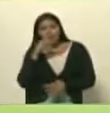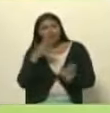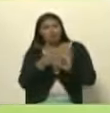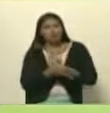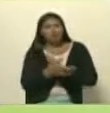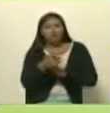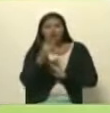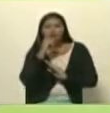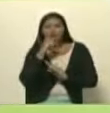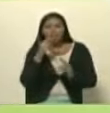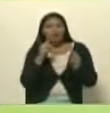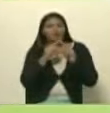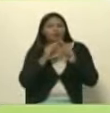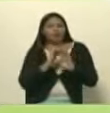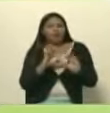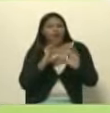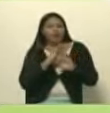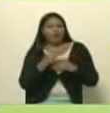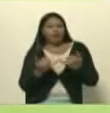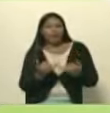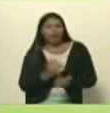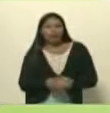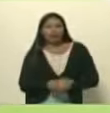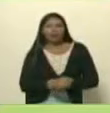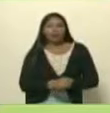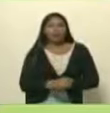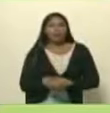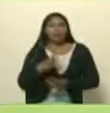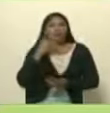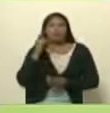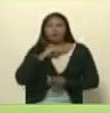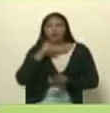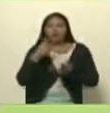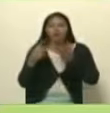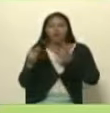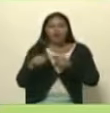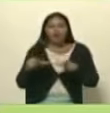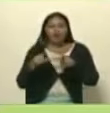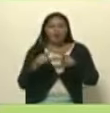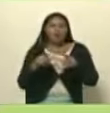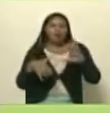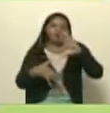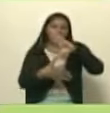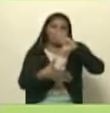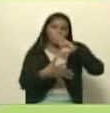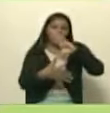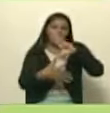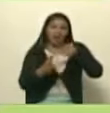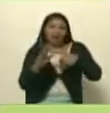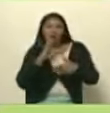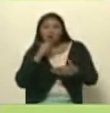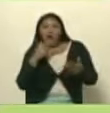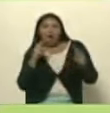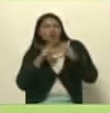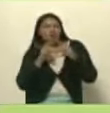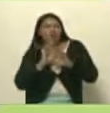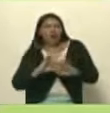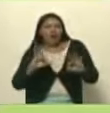tan conocido no era tan conocido por lo menos en el resto de América Latina y el Caribe no conocíamos